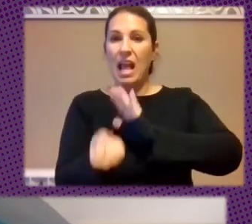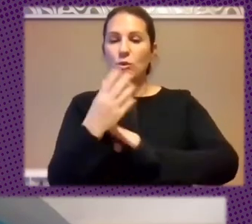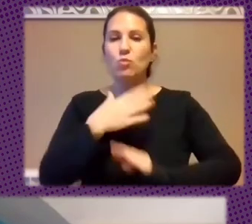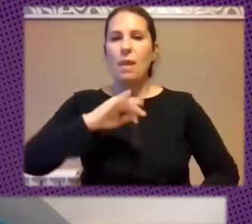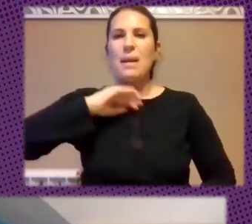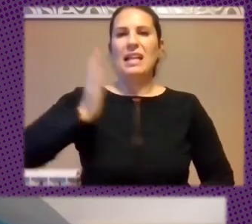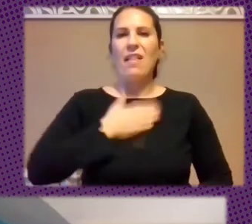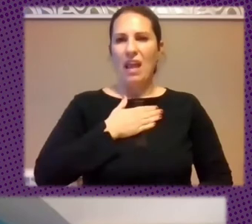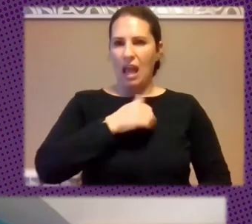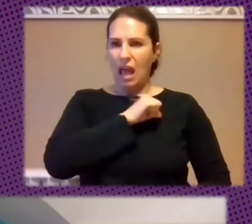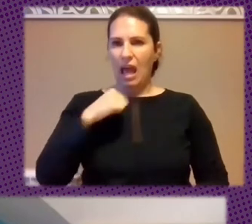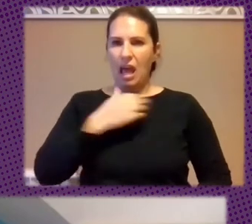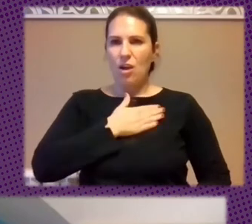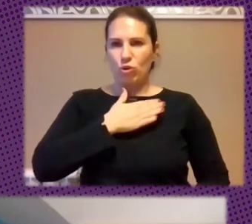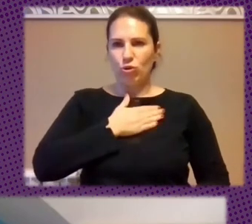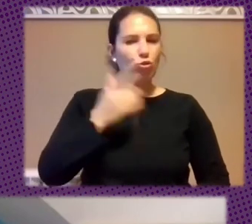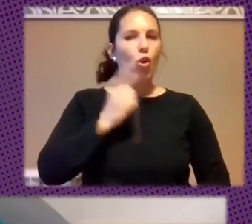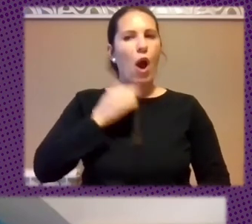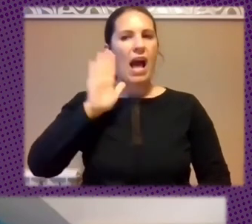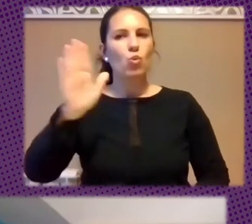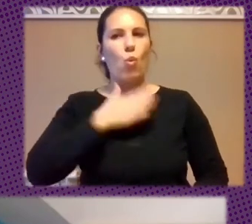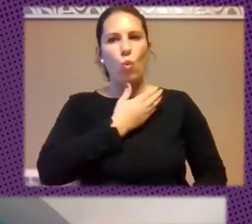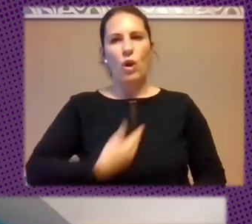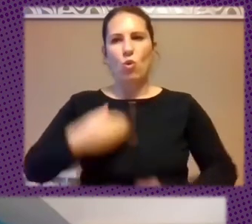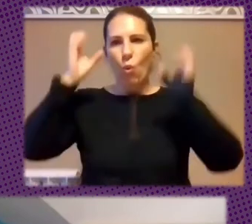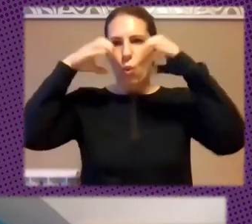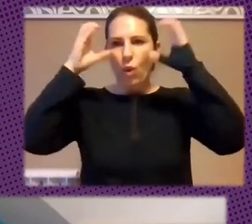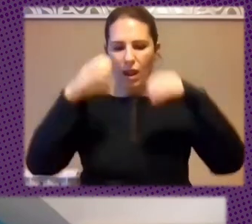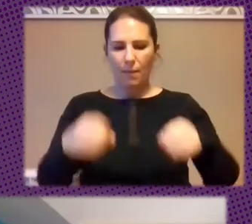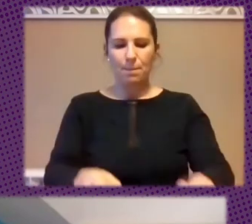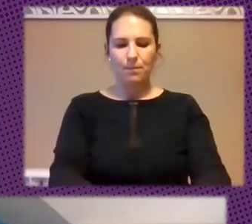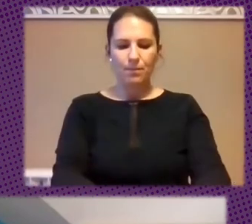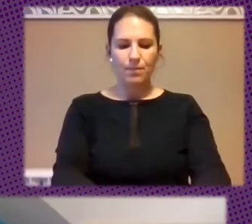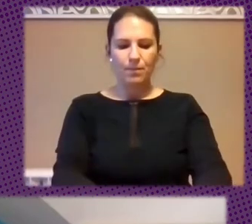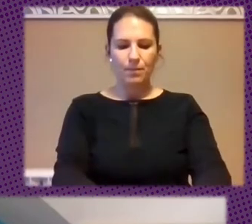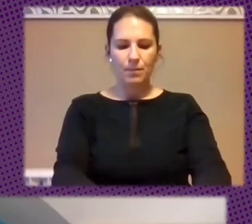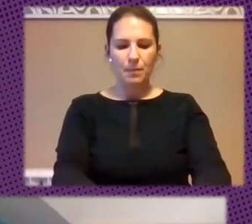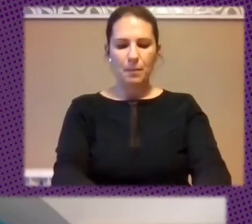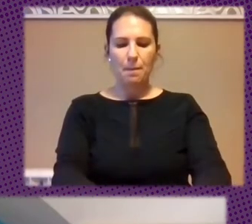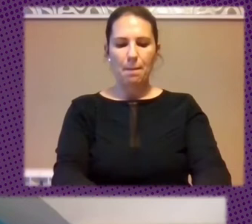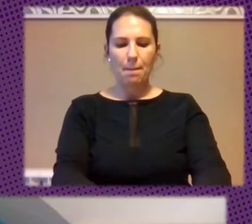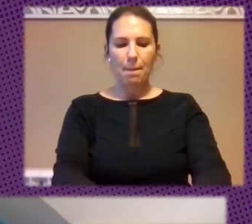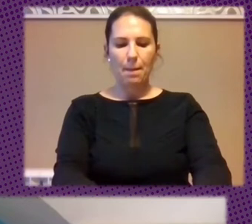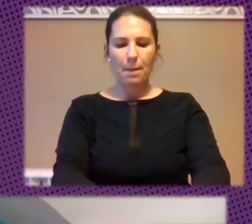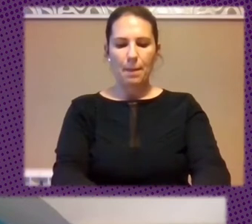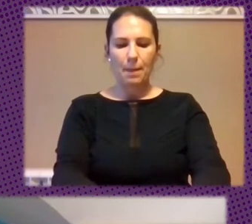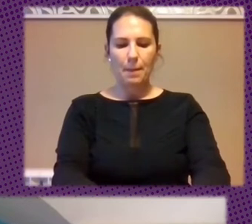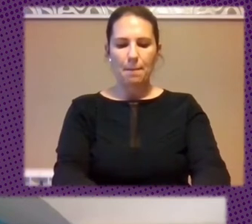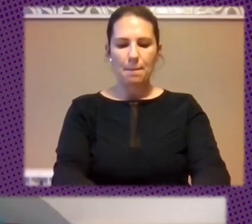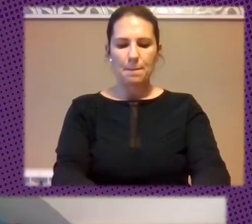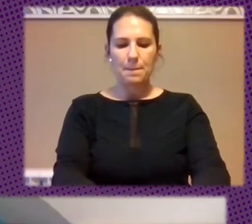A Nosotros No A Google Y Pensar Sobre Todas Estas Formas De Sanciones Como Formas De Reparación